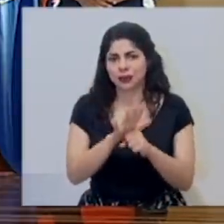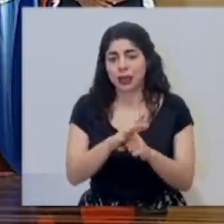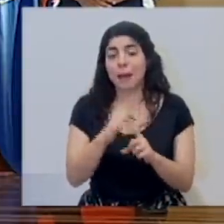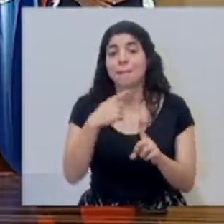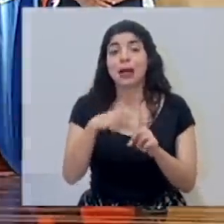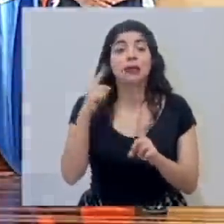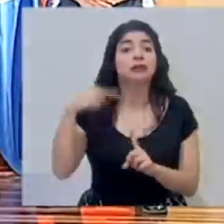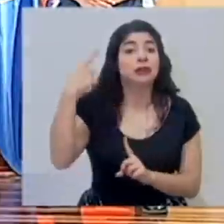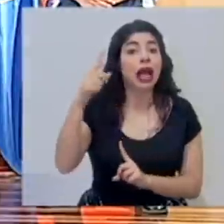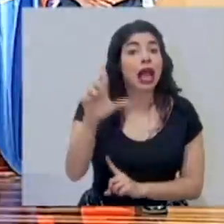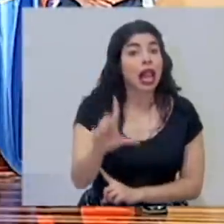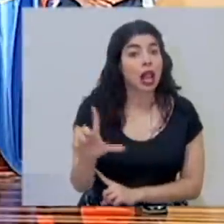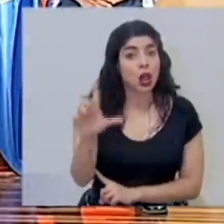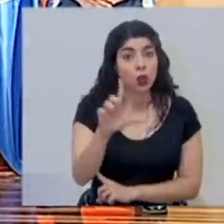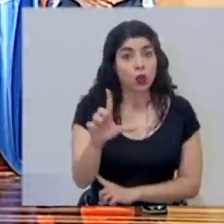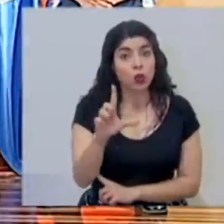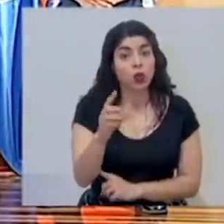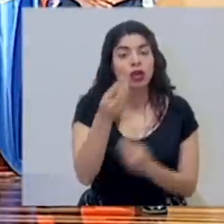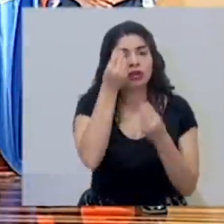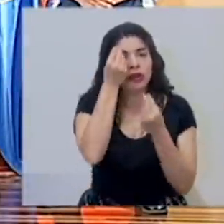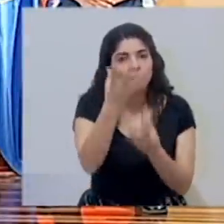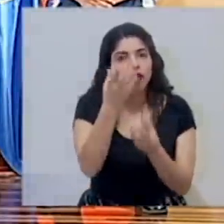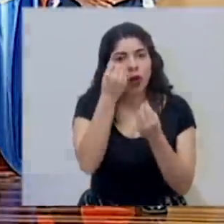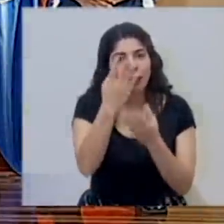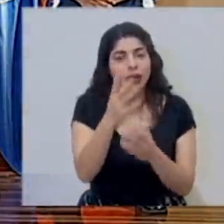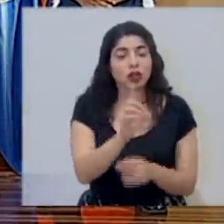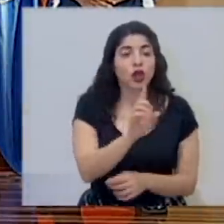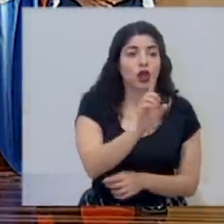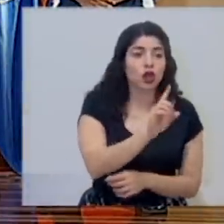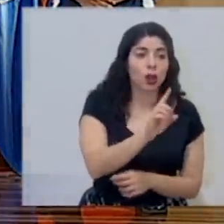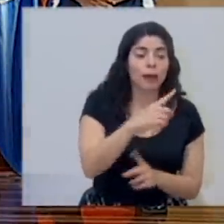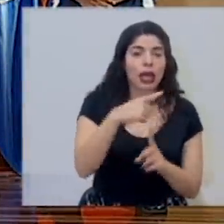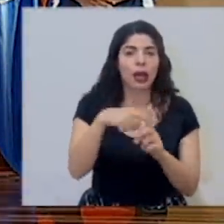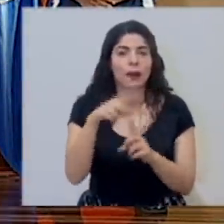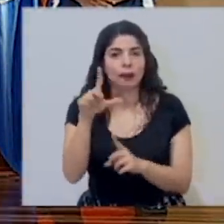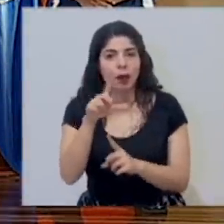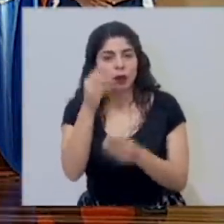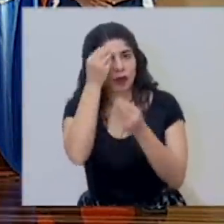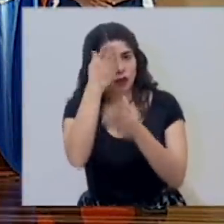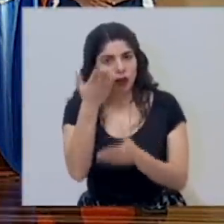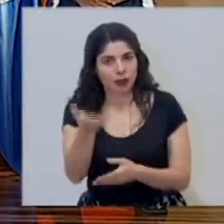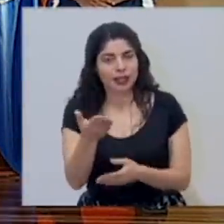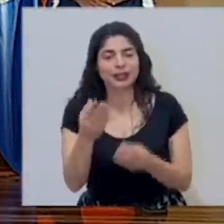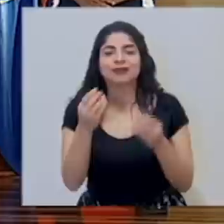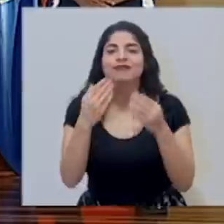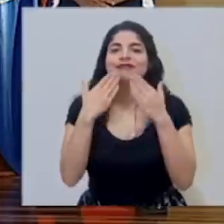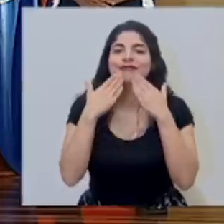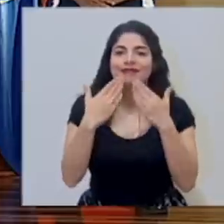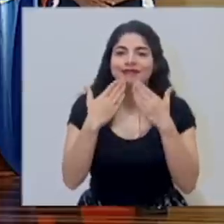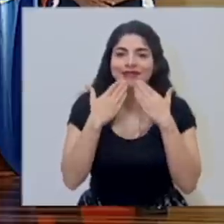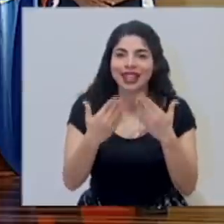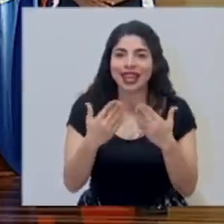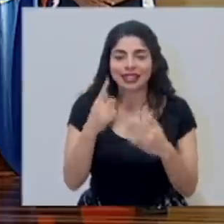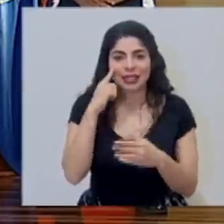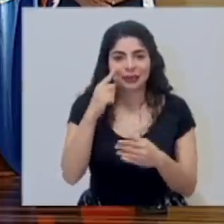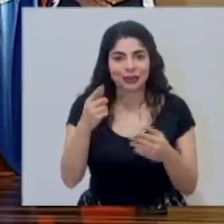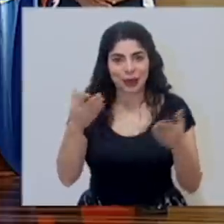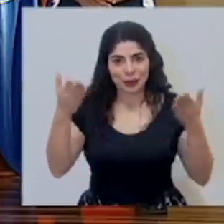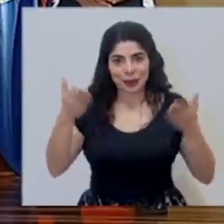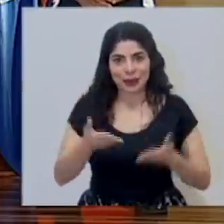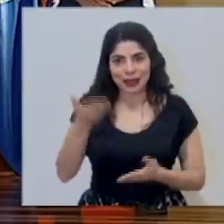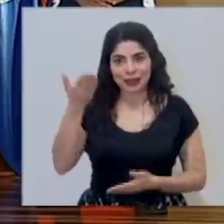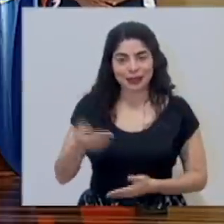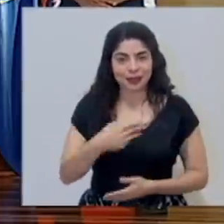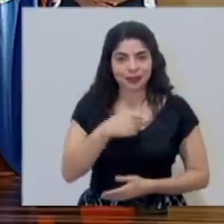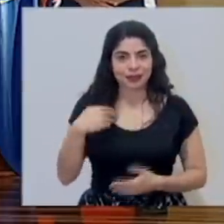el lunes tendremos los reportes de el domingo y el lunes le agradecemos la presencia al